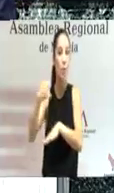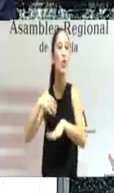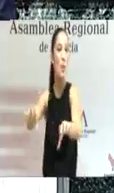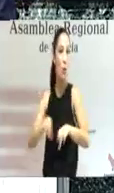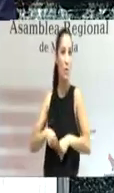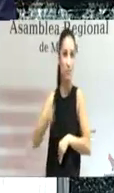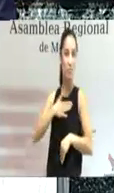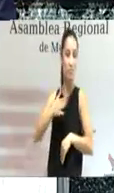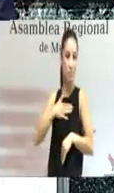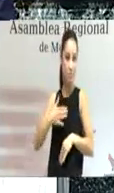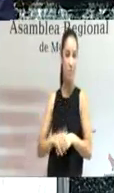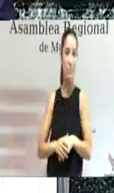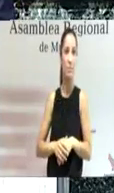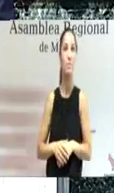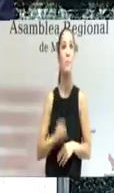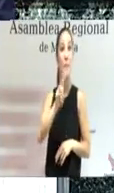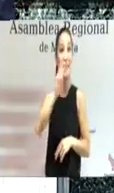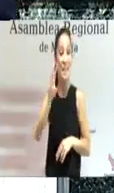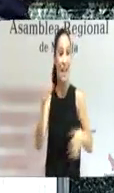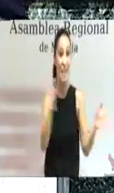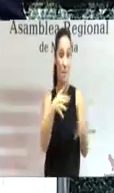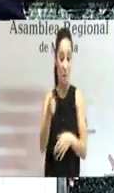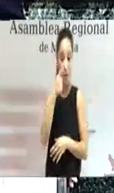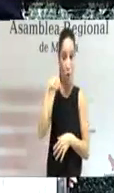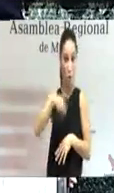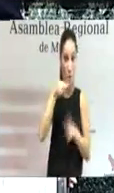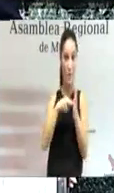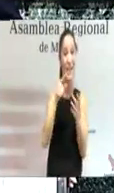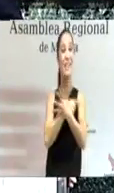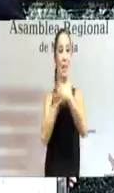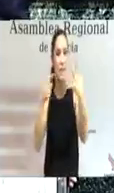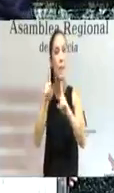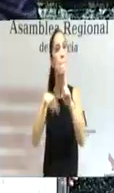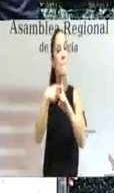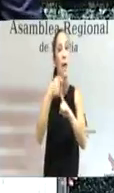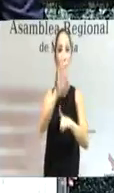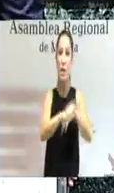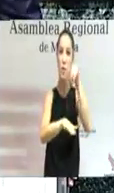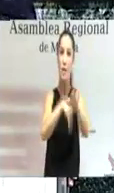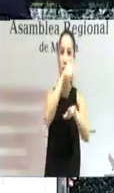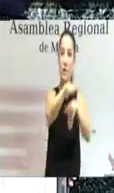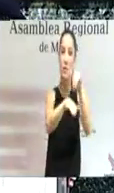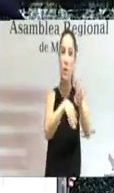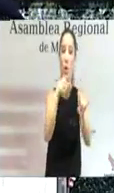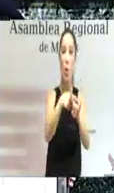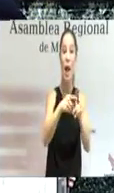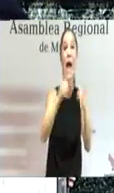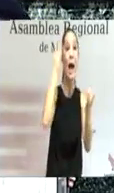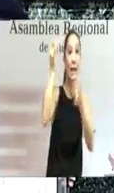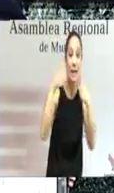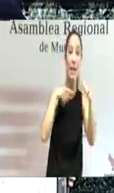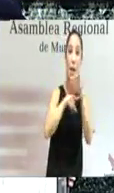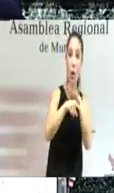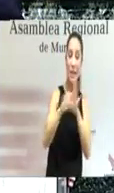de marzo del año 2016. Junto a ello estamos dando pasos firmes para la puesta en marcha de la zona de actividades logísticas de Murcia